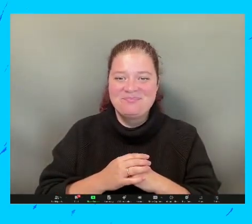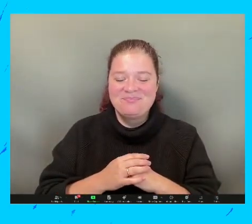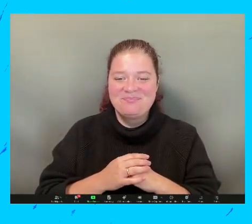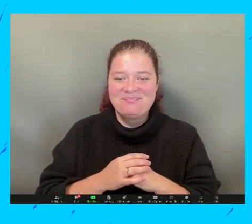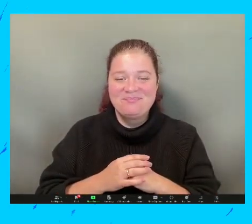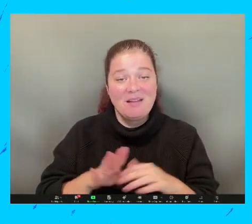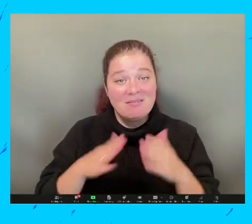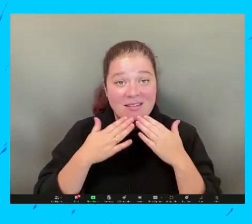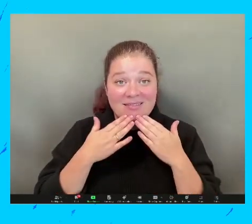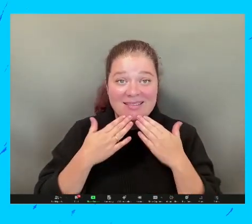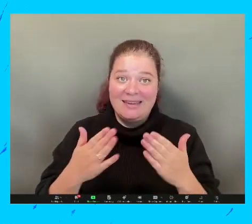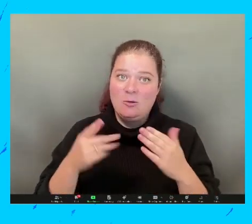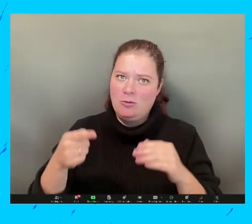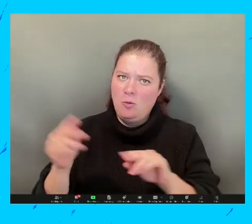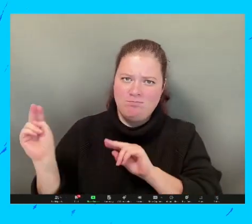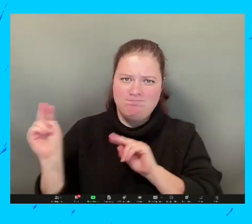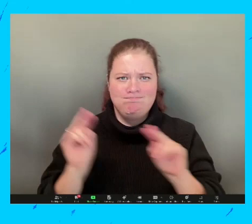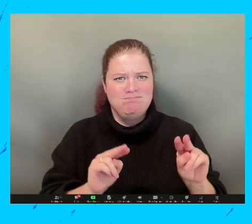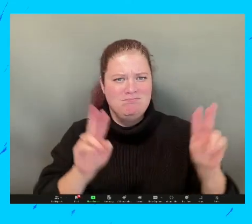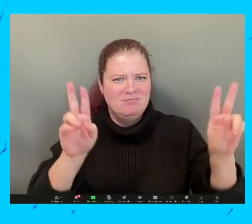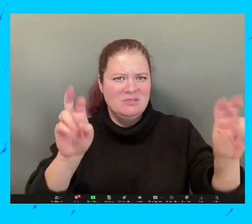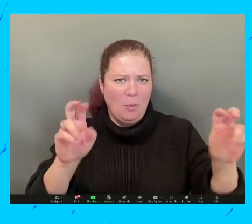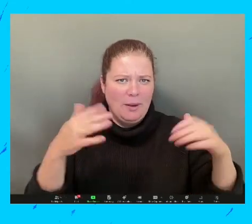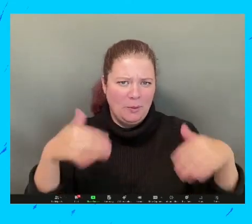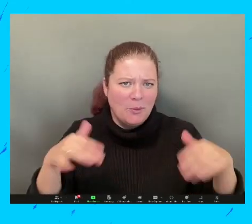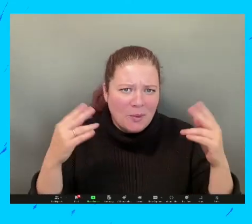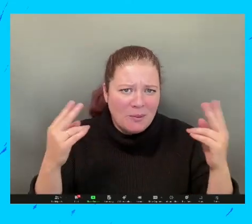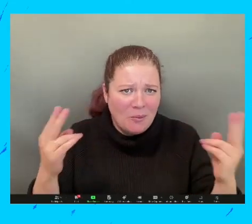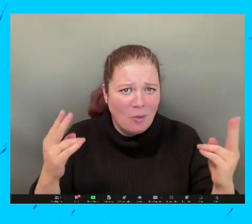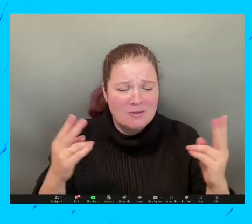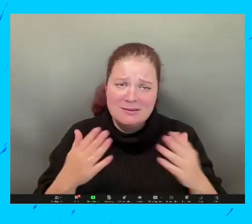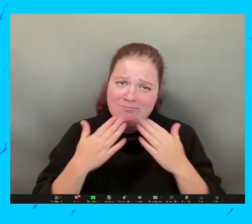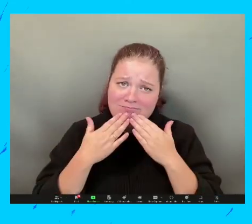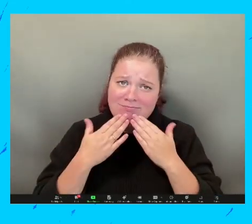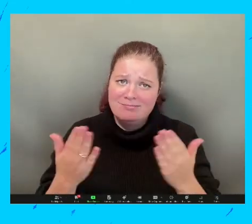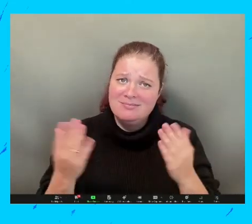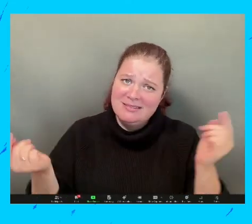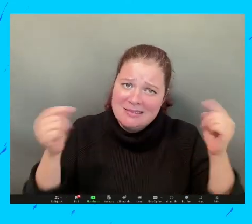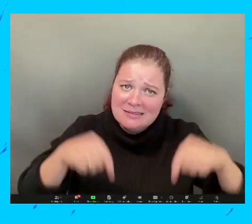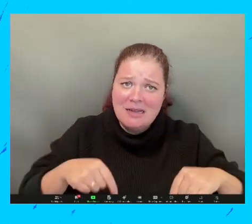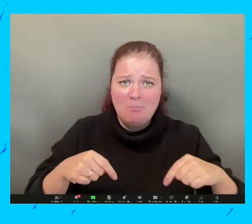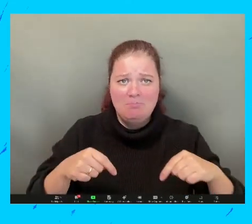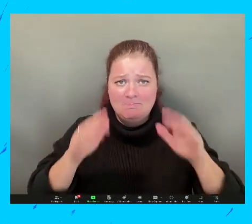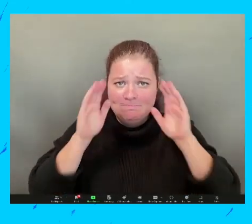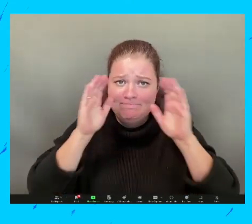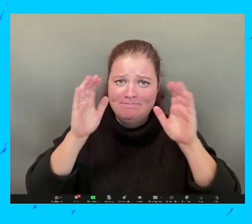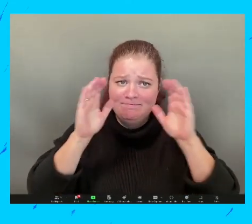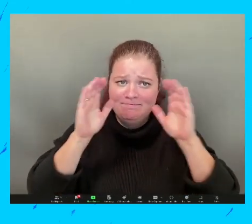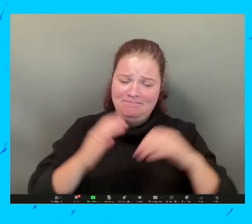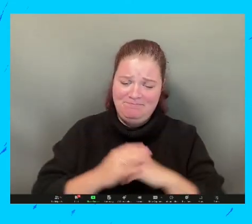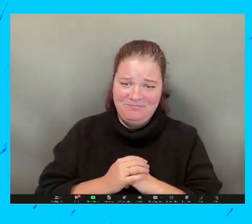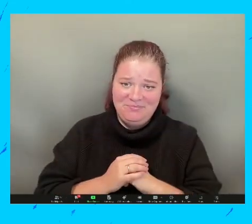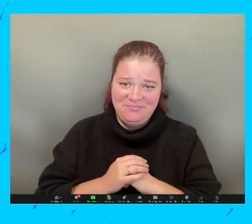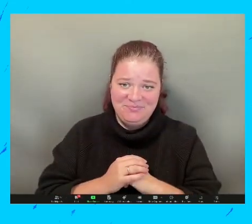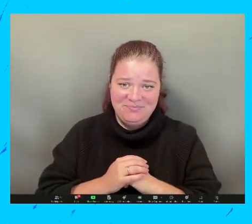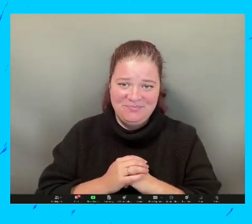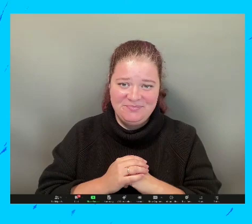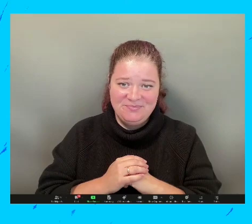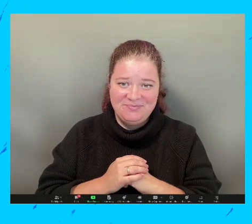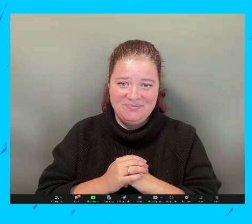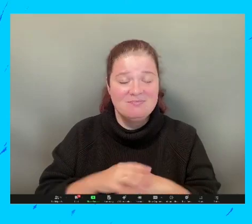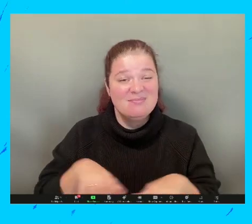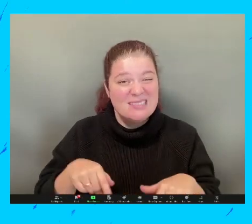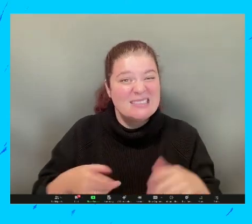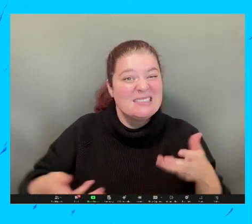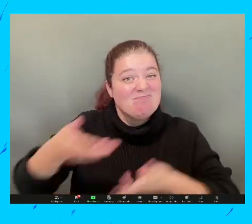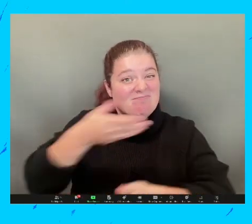hablar con nosotros. Gracias por, gracias hasta el final. Su participación y compromiso a este asunto tan